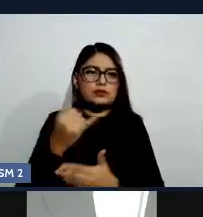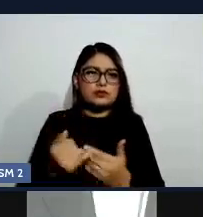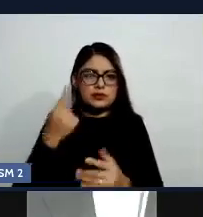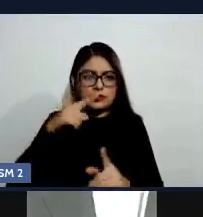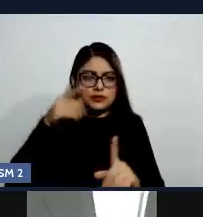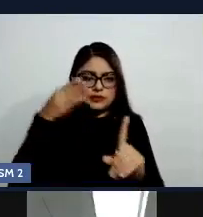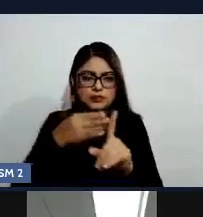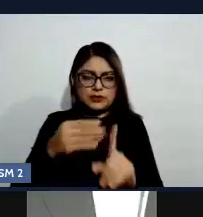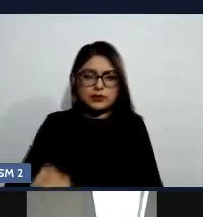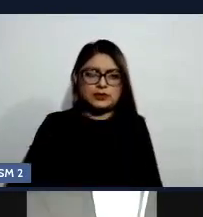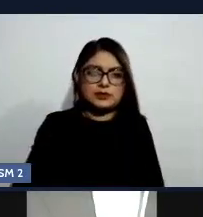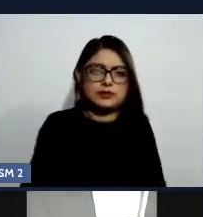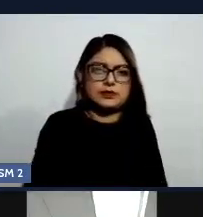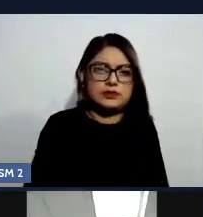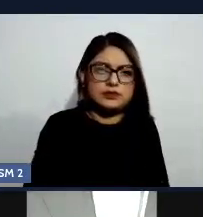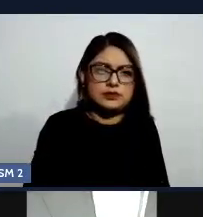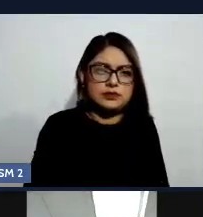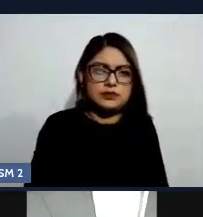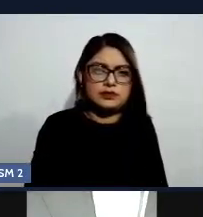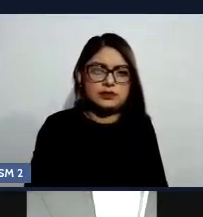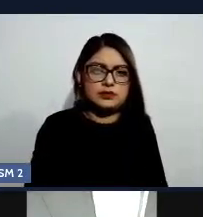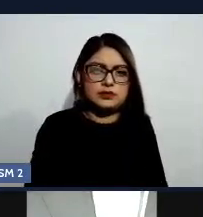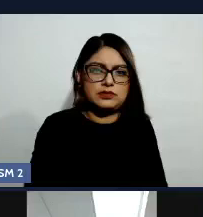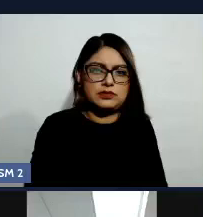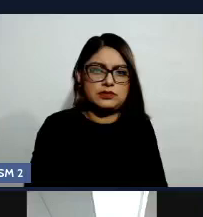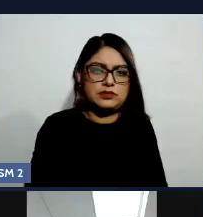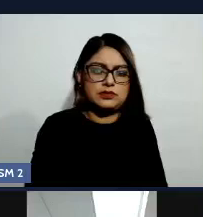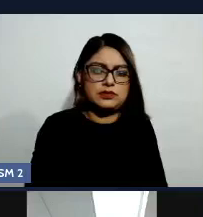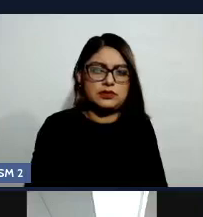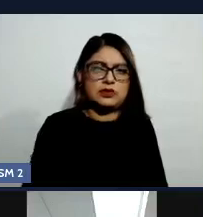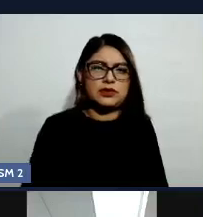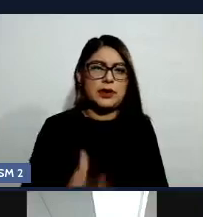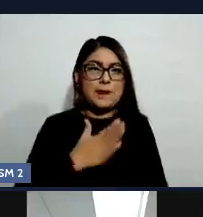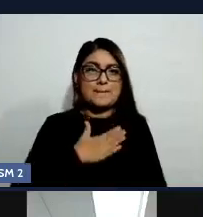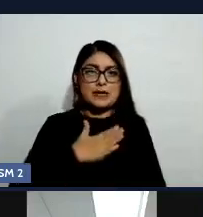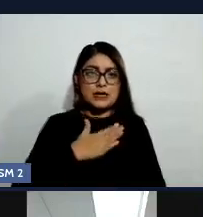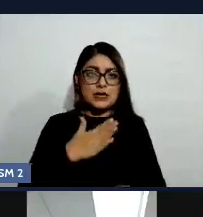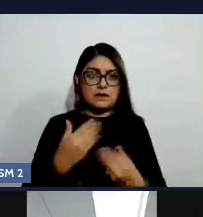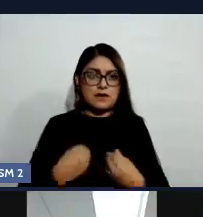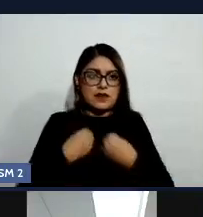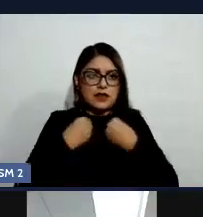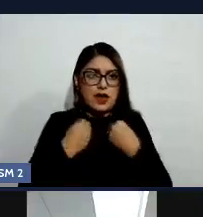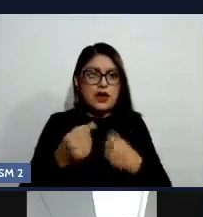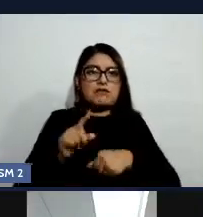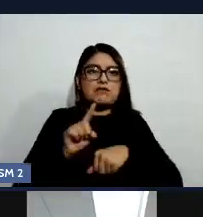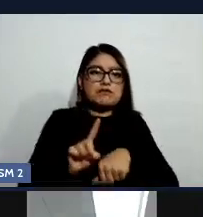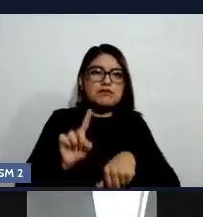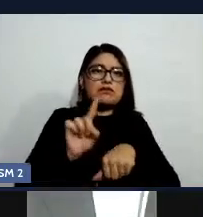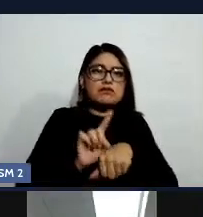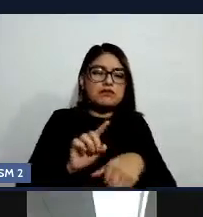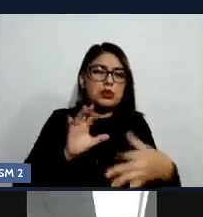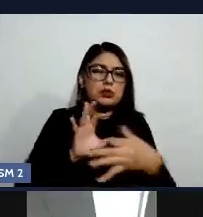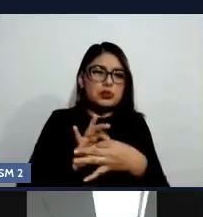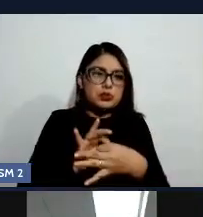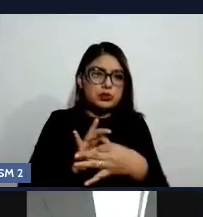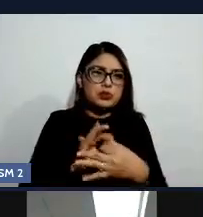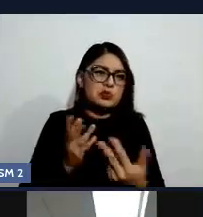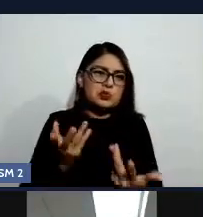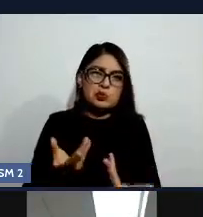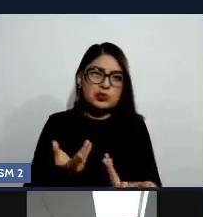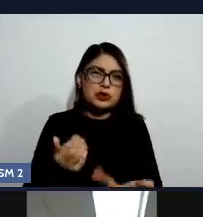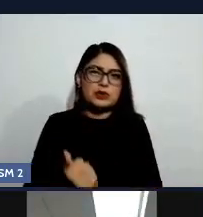me puede dar un sentido a mi día a día. Ajá, entonces, el que yo